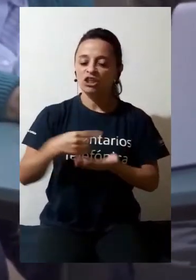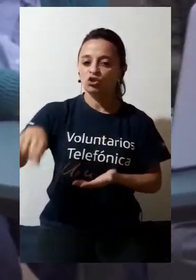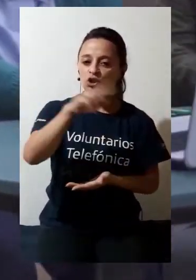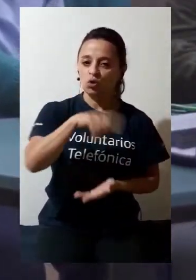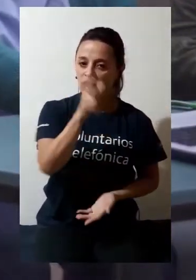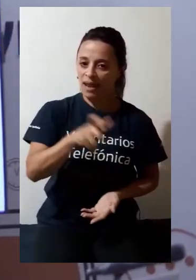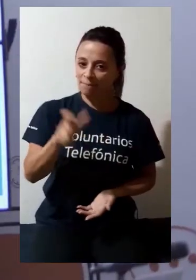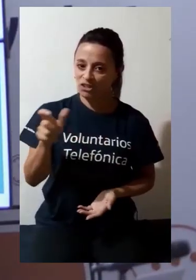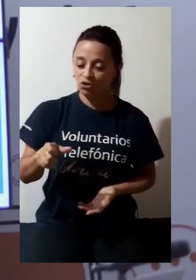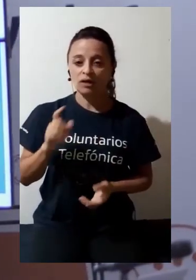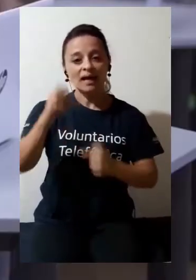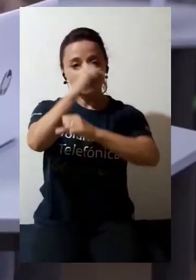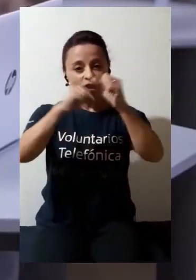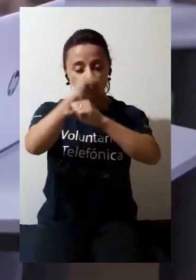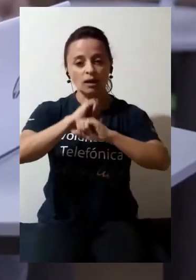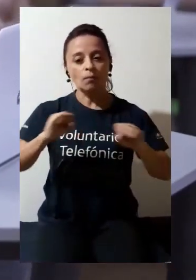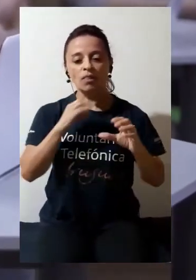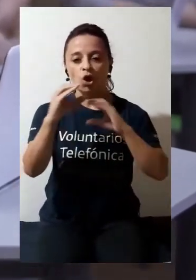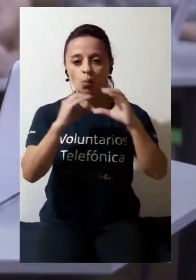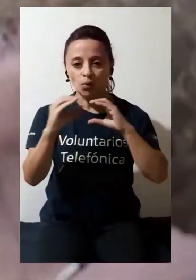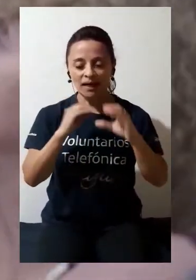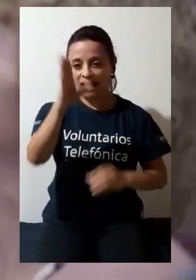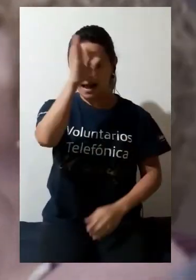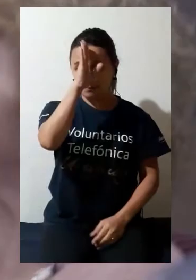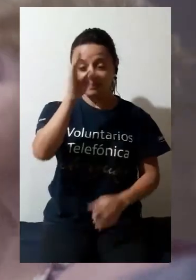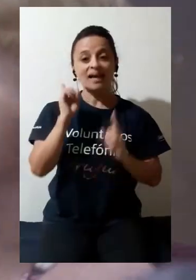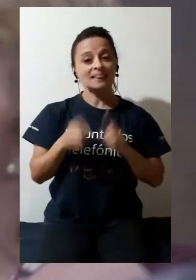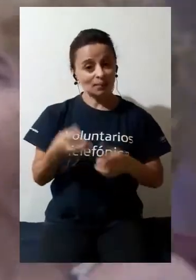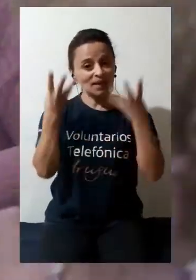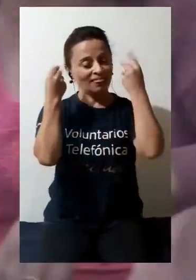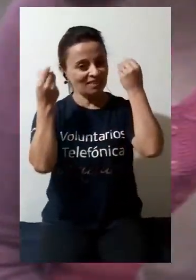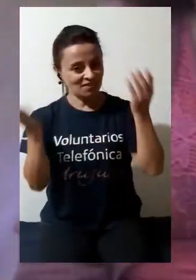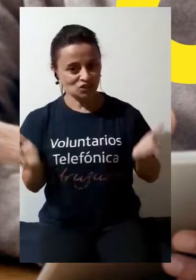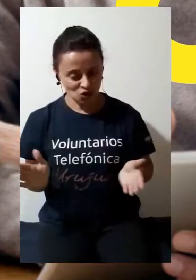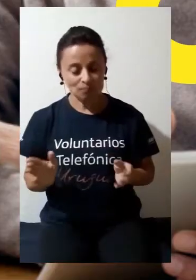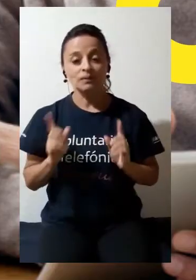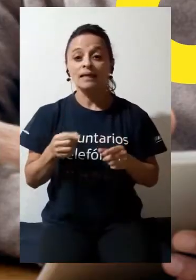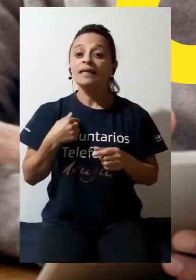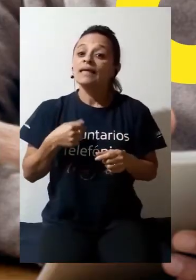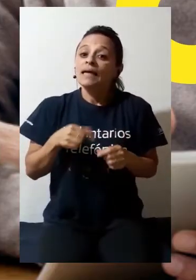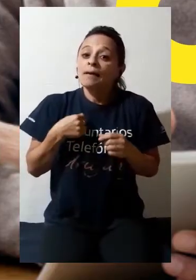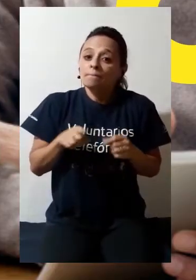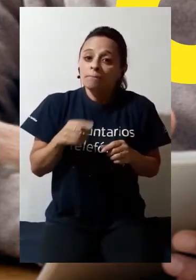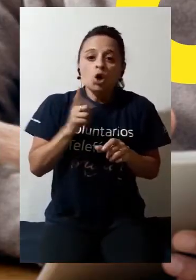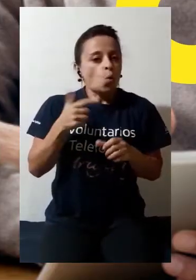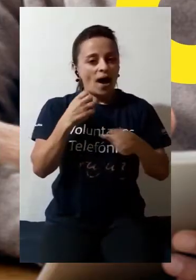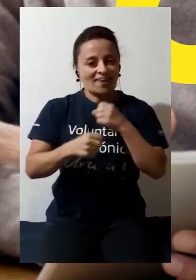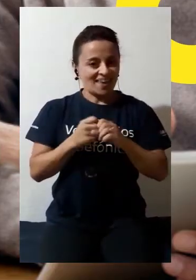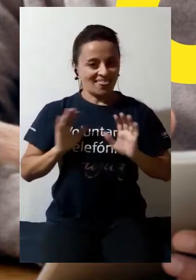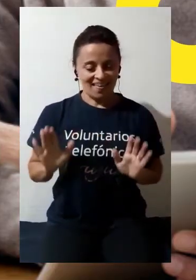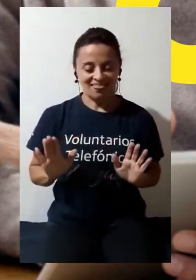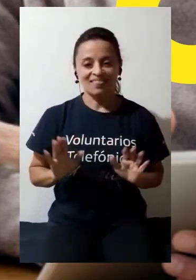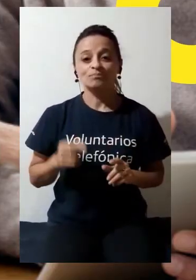permite comunicarnos, aprender y también entretenernos y para eso no hay edad. Hoy les quiero recomendar